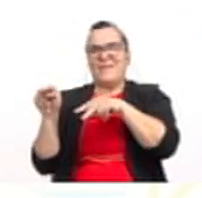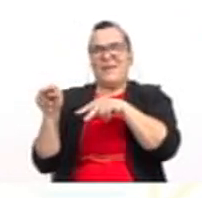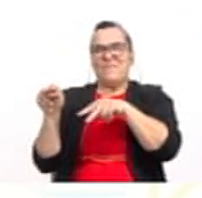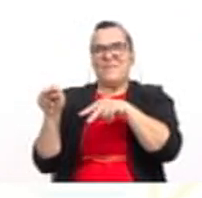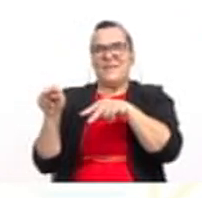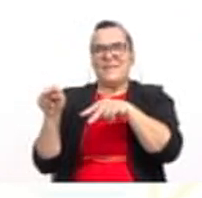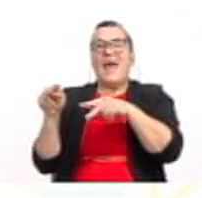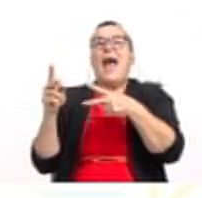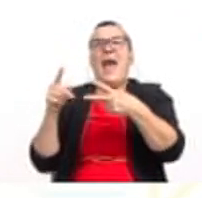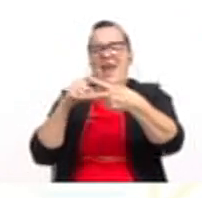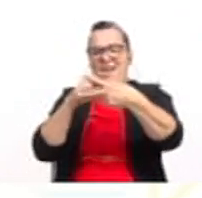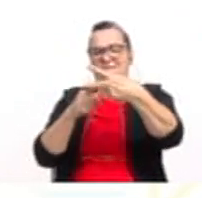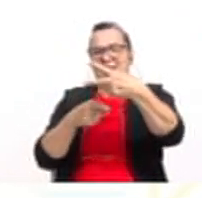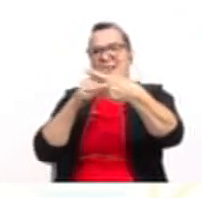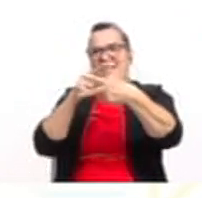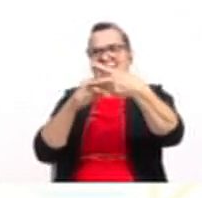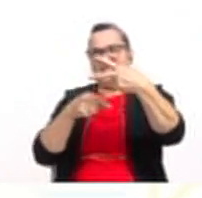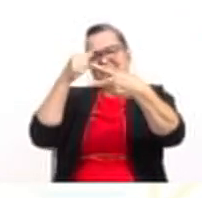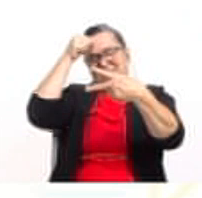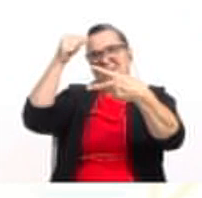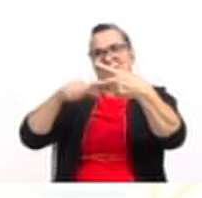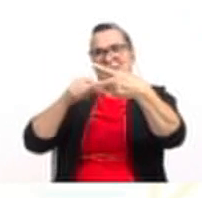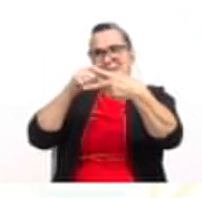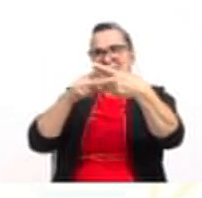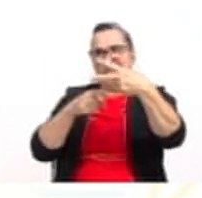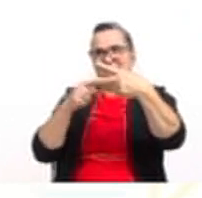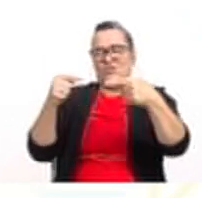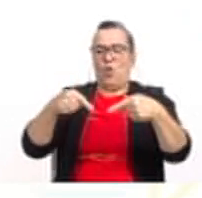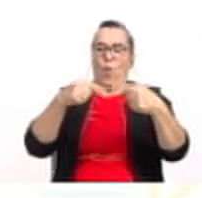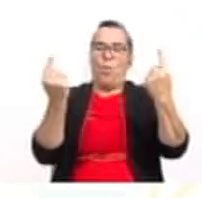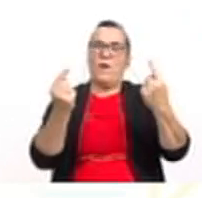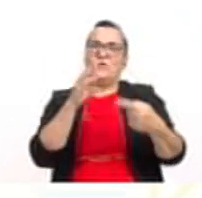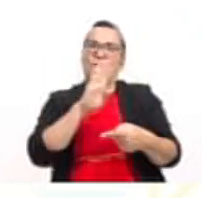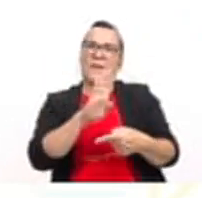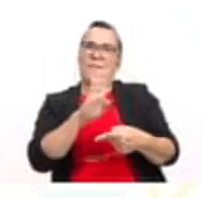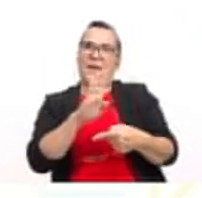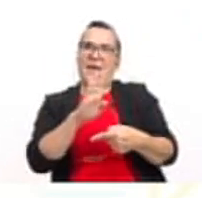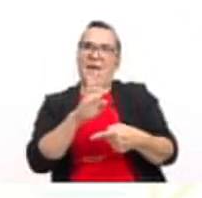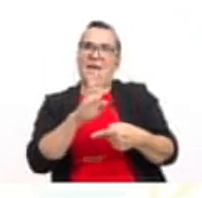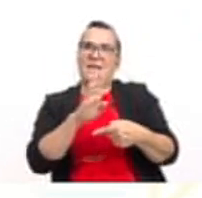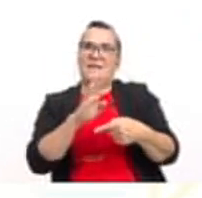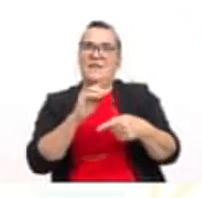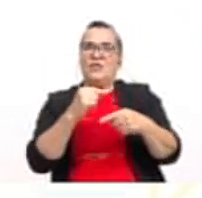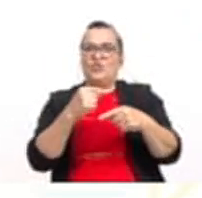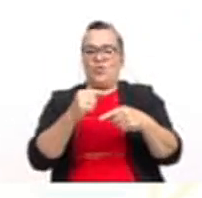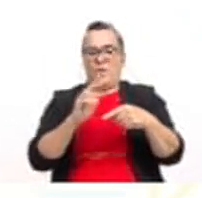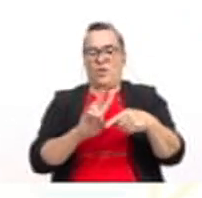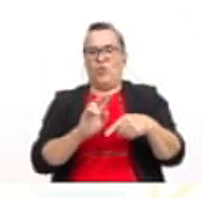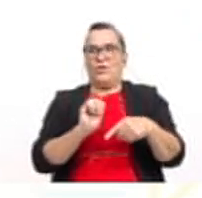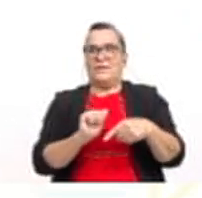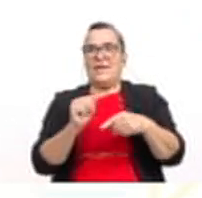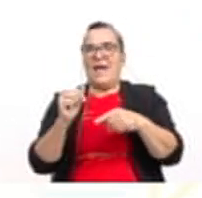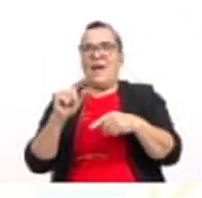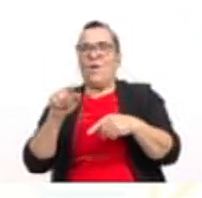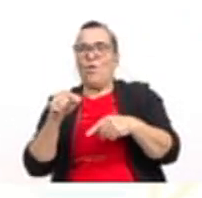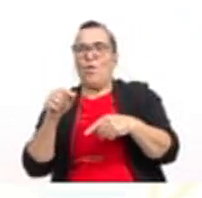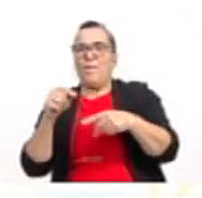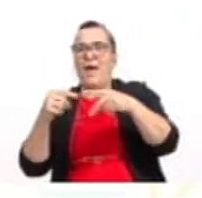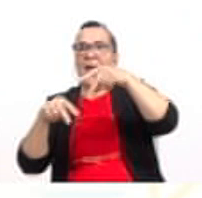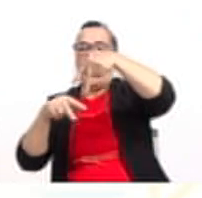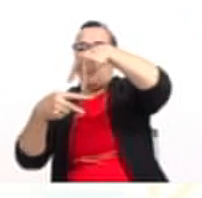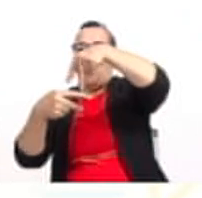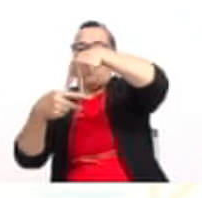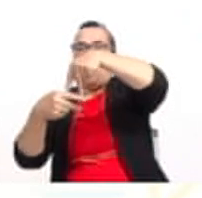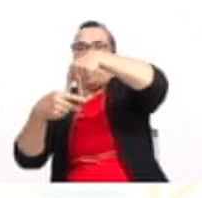el vértice, recuerdan de la clase anterior, el opuesto de b sobre 2 por a, coma el opuesto del discriminante sobre